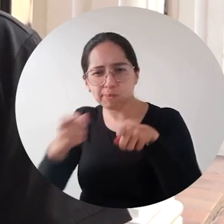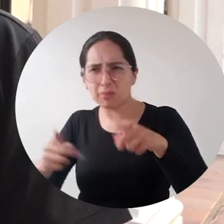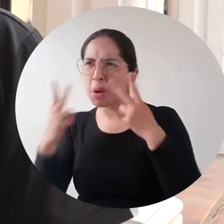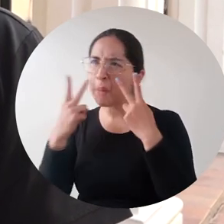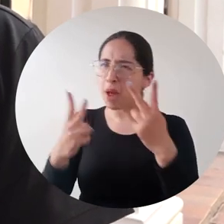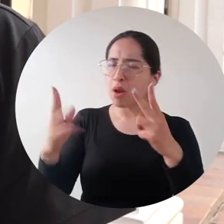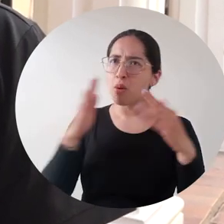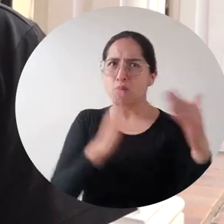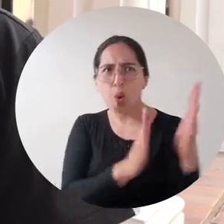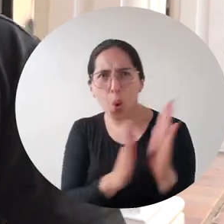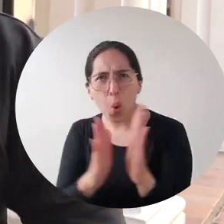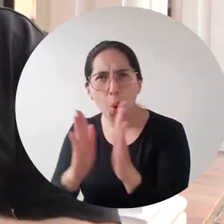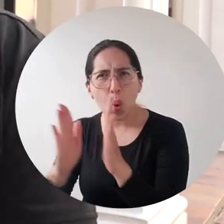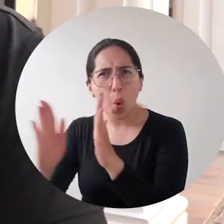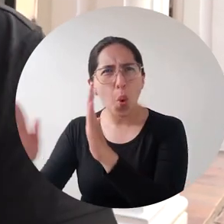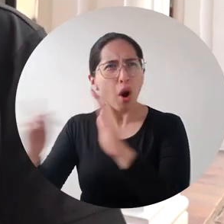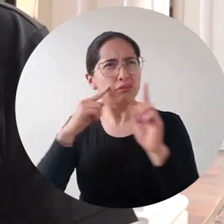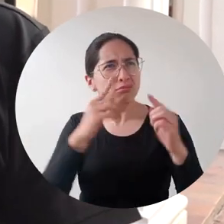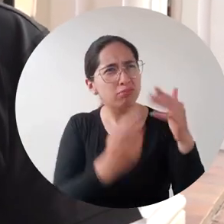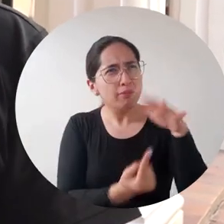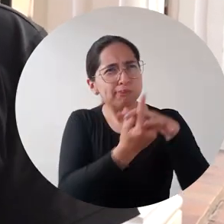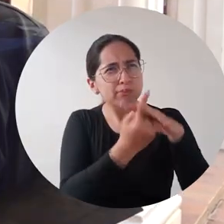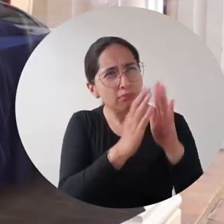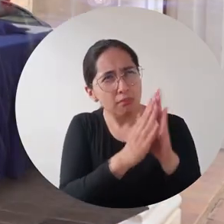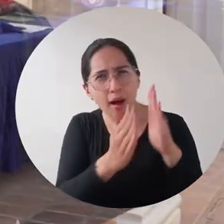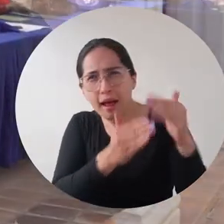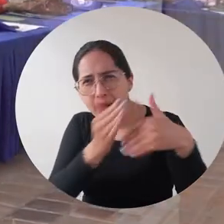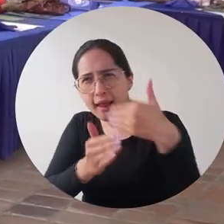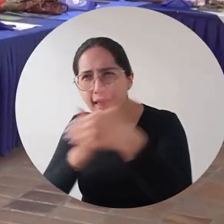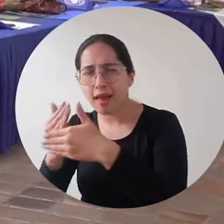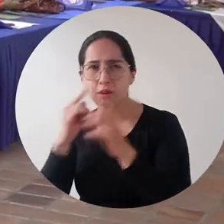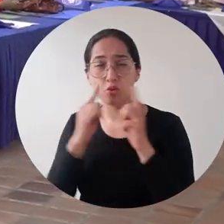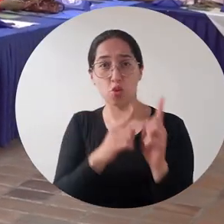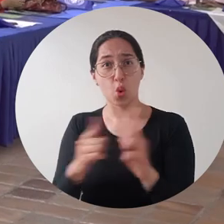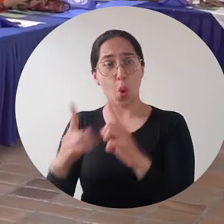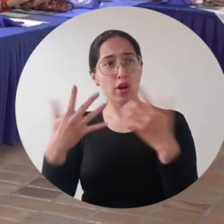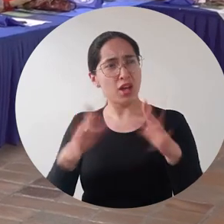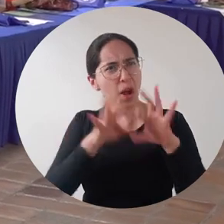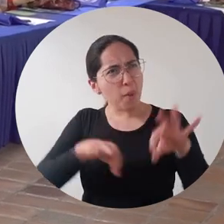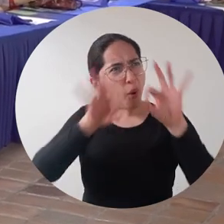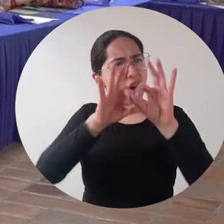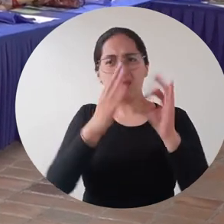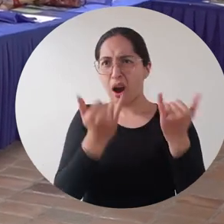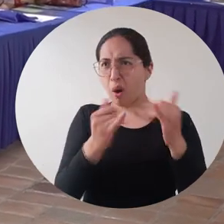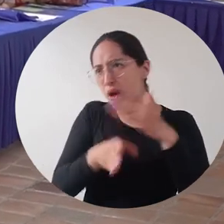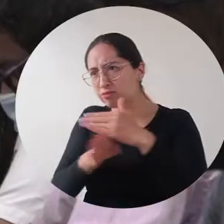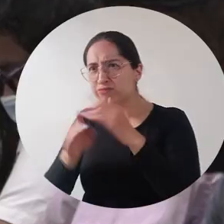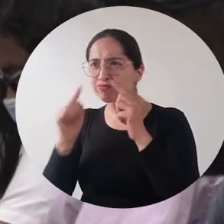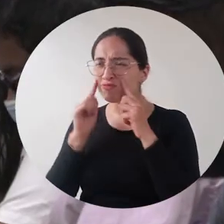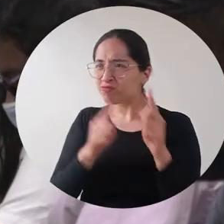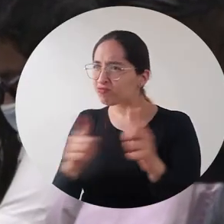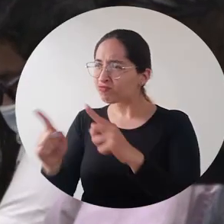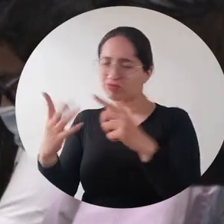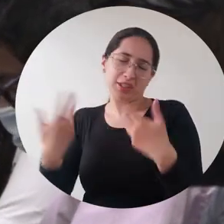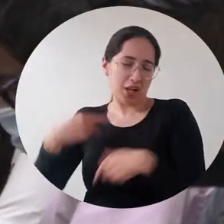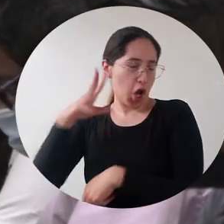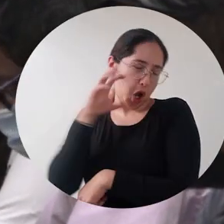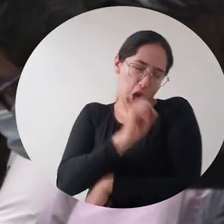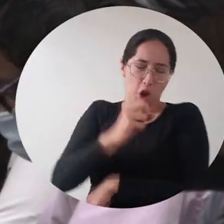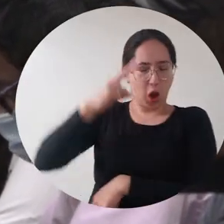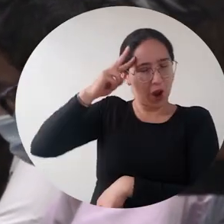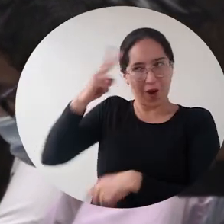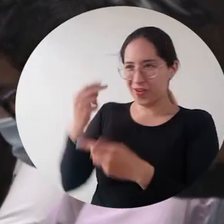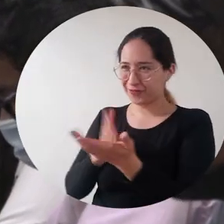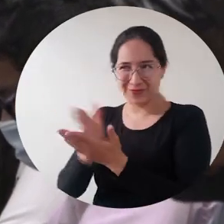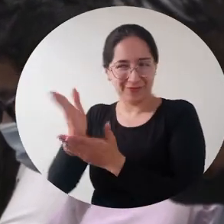importancia que tuvo en aquella época, la que sigue teniendo ahora y la que seguramente mantendrá con el tiempo.